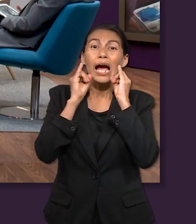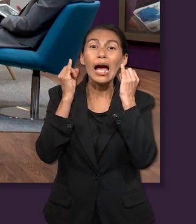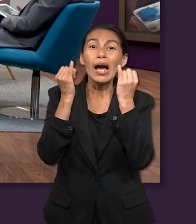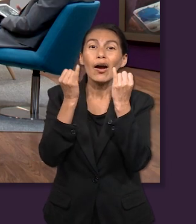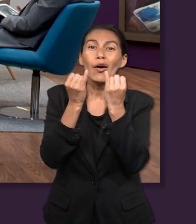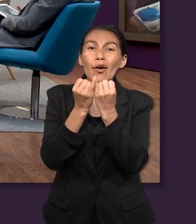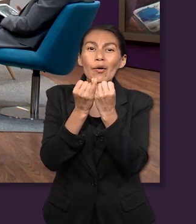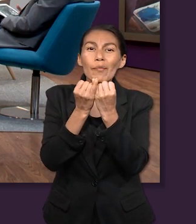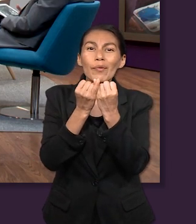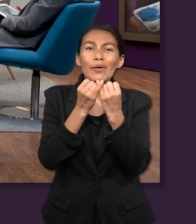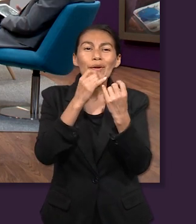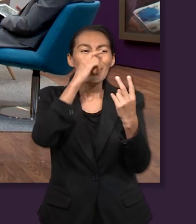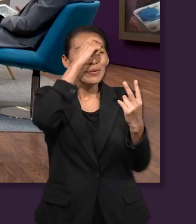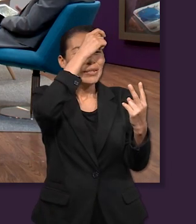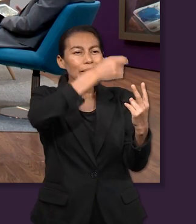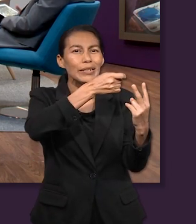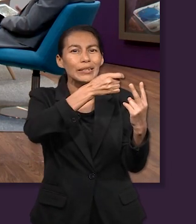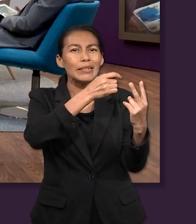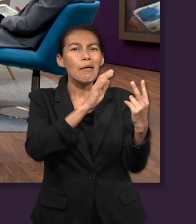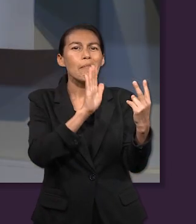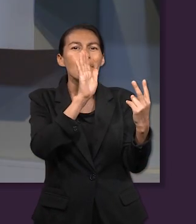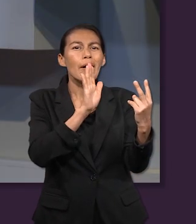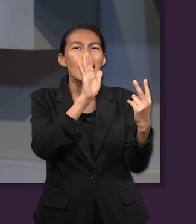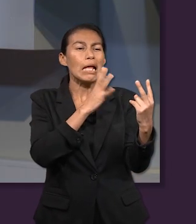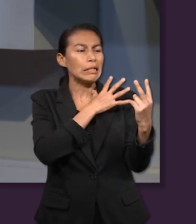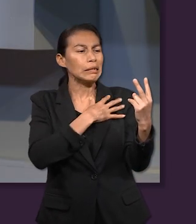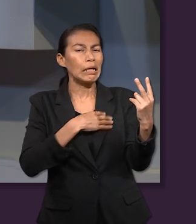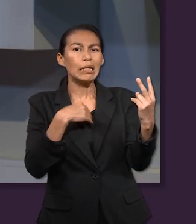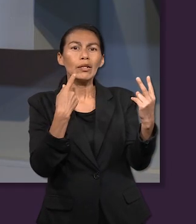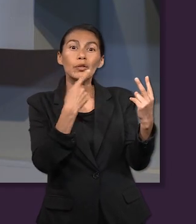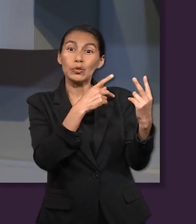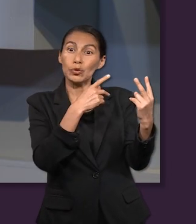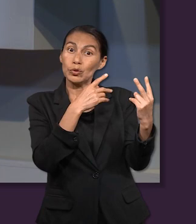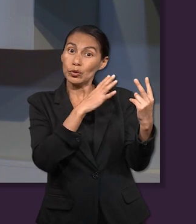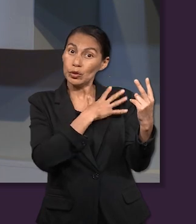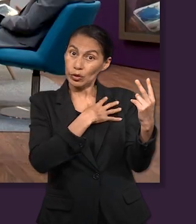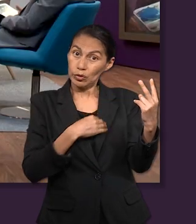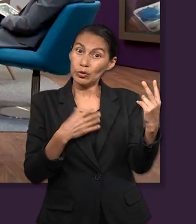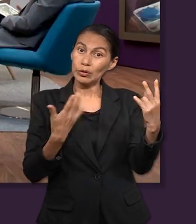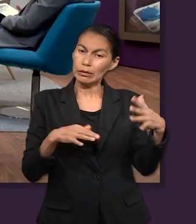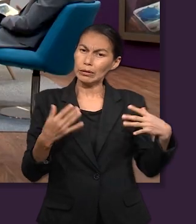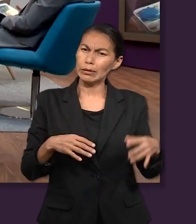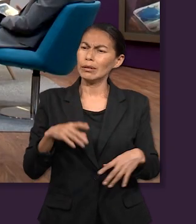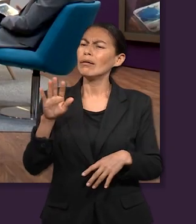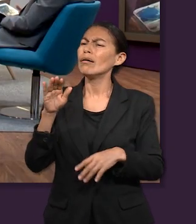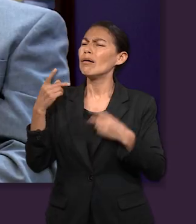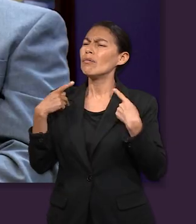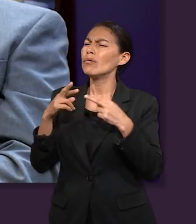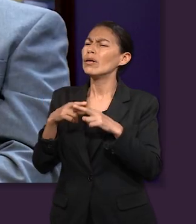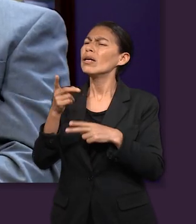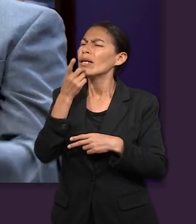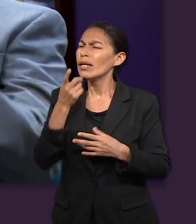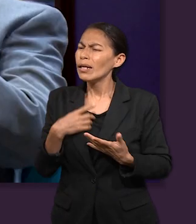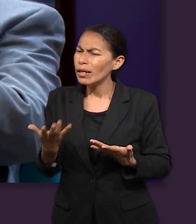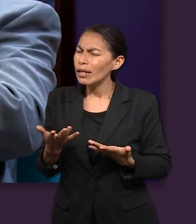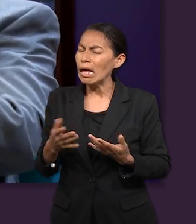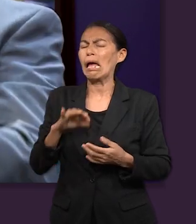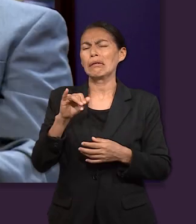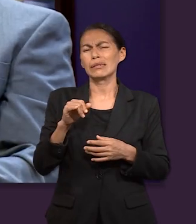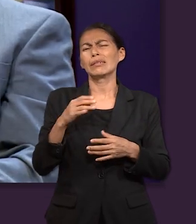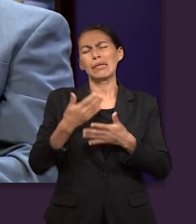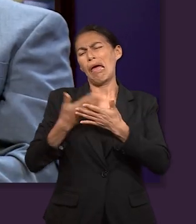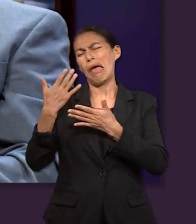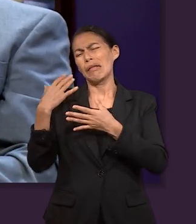Hacerlos parte. De sus hijos, a sus nietos. Profe, usted comentaba sobre eso. Sí, a mí me parece muy interesante. Ya lo hemos